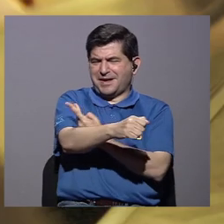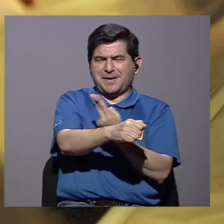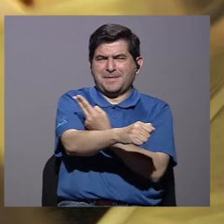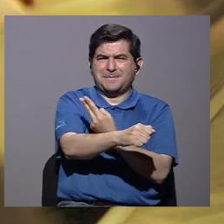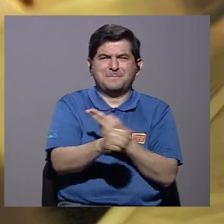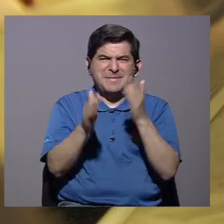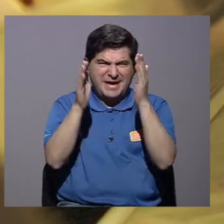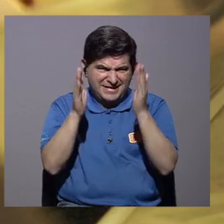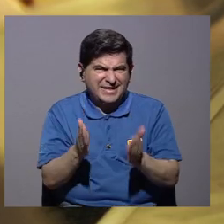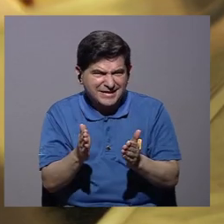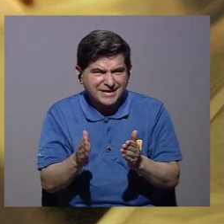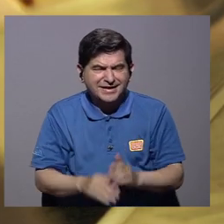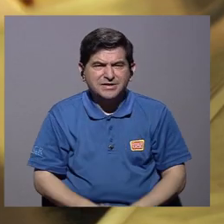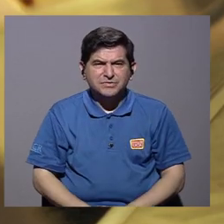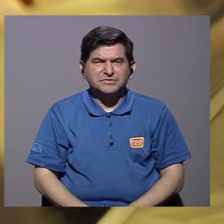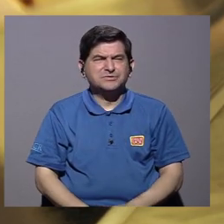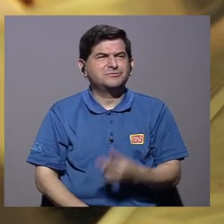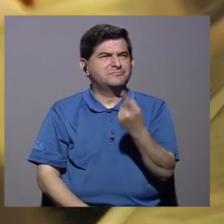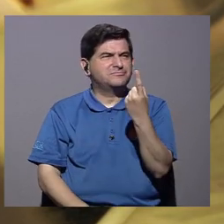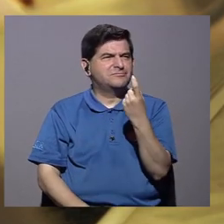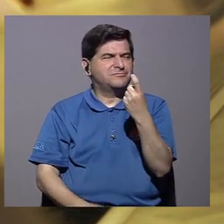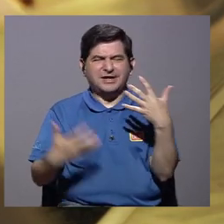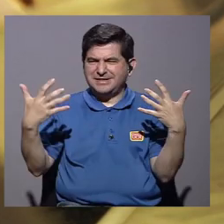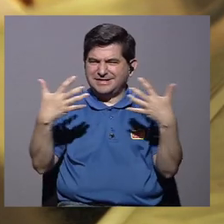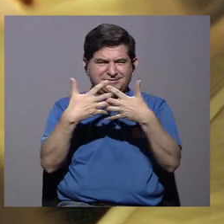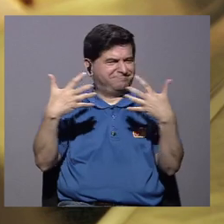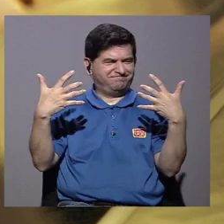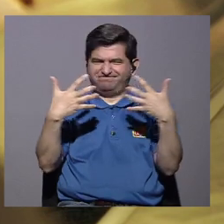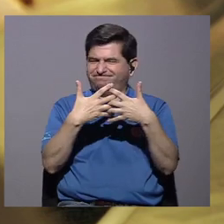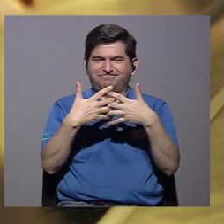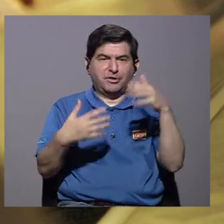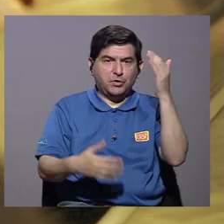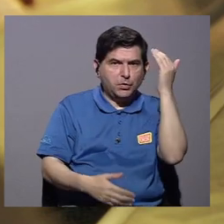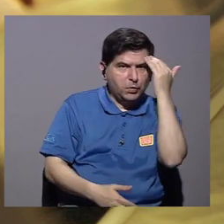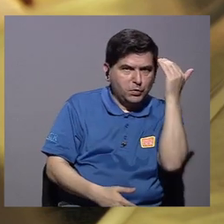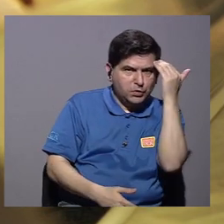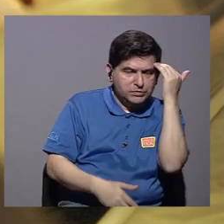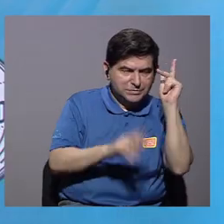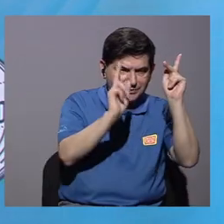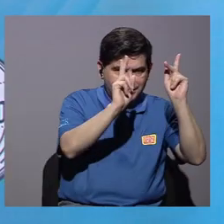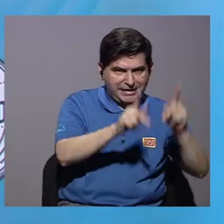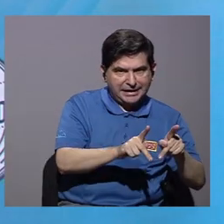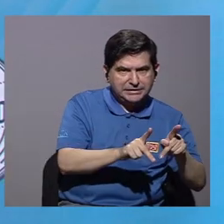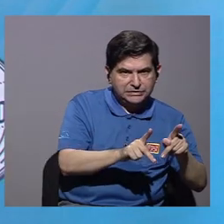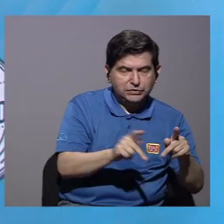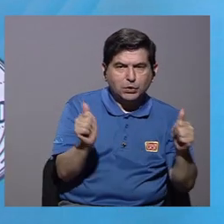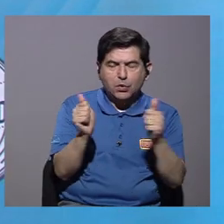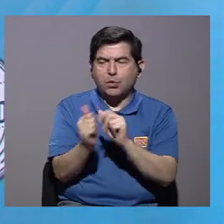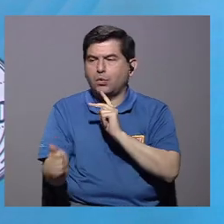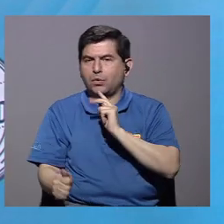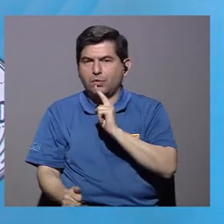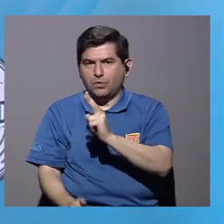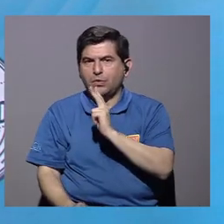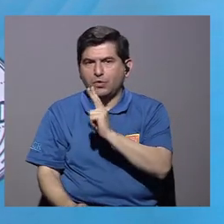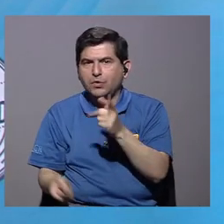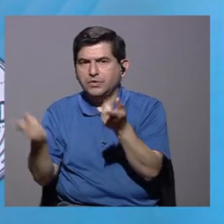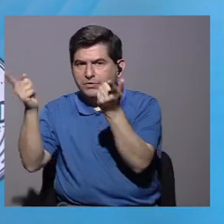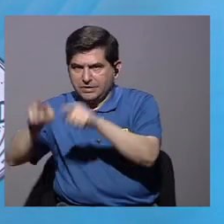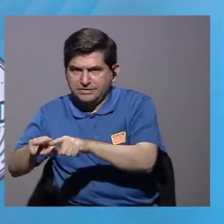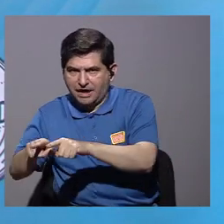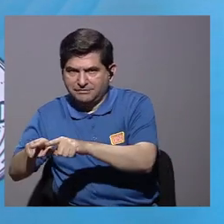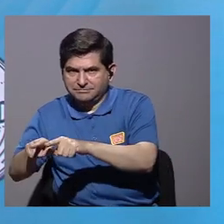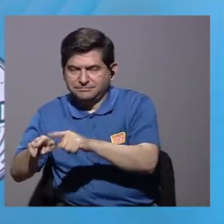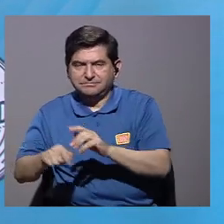el término de vegetarianismo era lo que nos interesaba, y vimos que hay como una falta de congruencia entre conocimiento de las